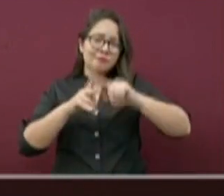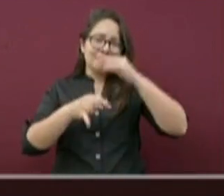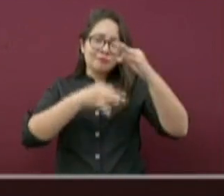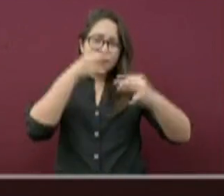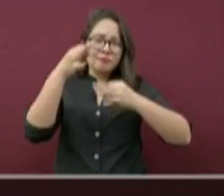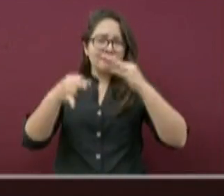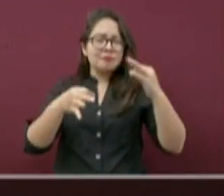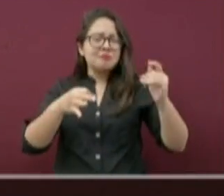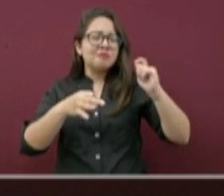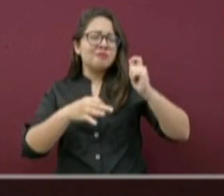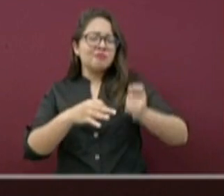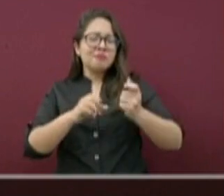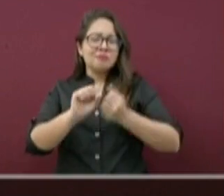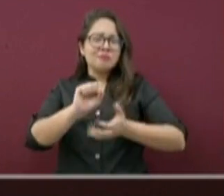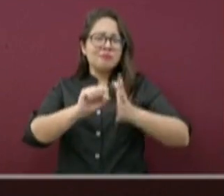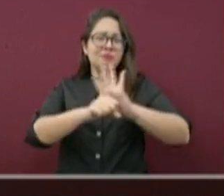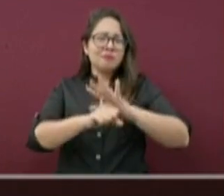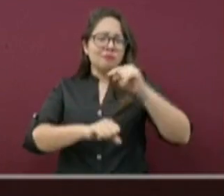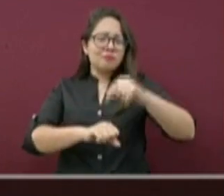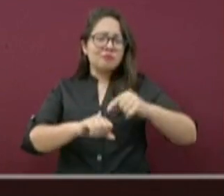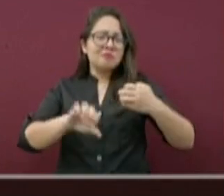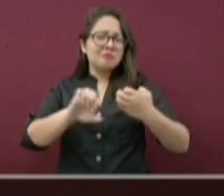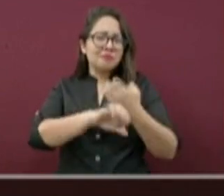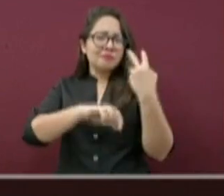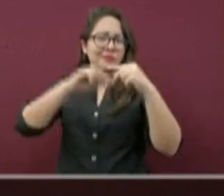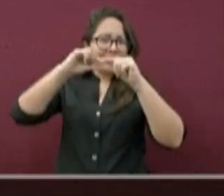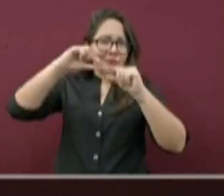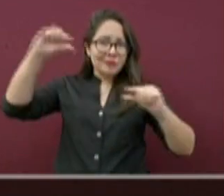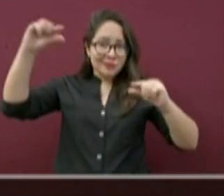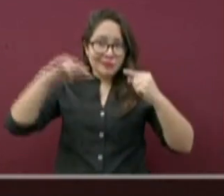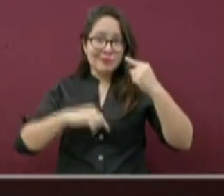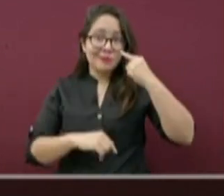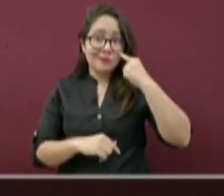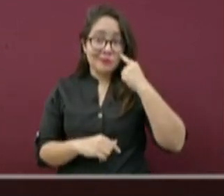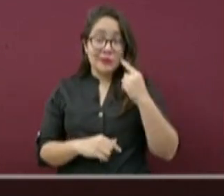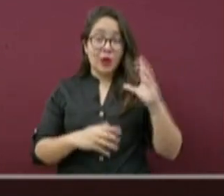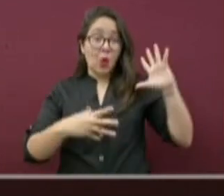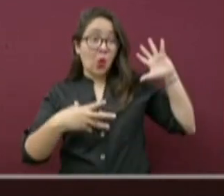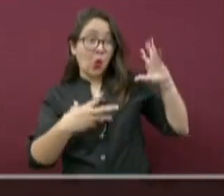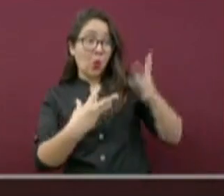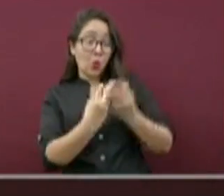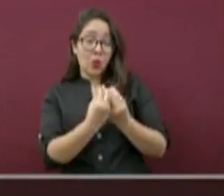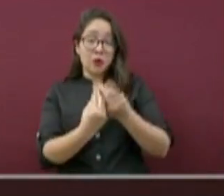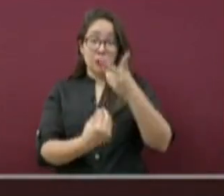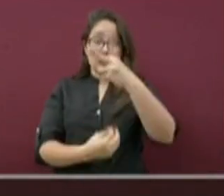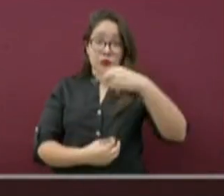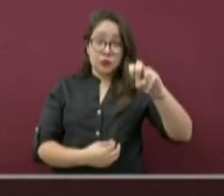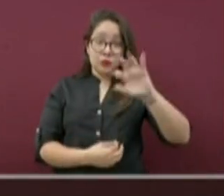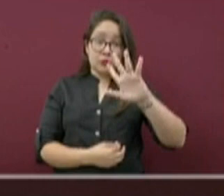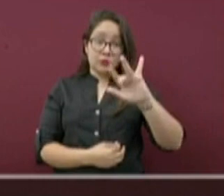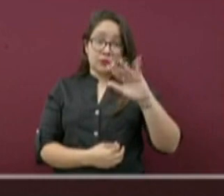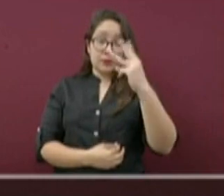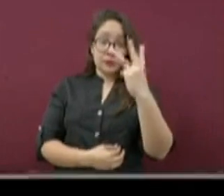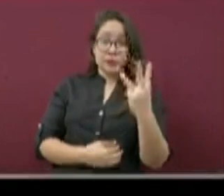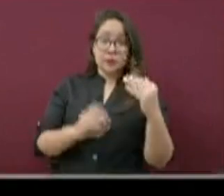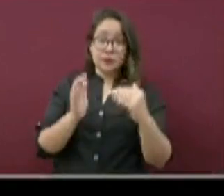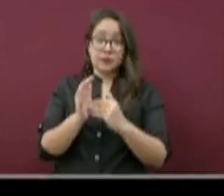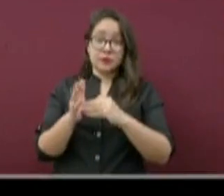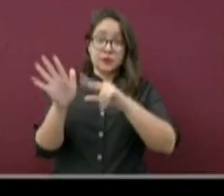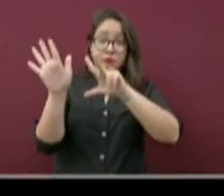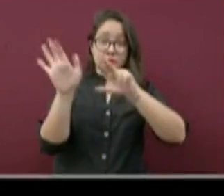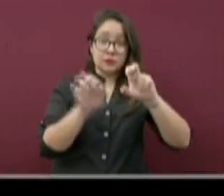resumen del comportamiento de la pandemia en el estado. Fíjense, al día de hoy, son ya 253